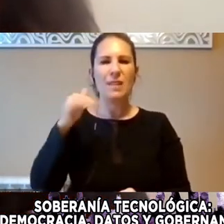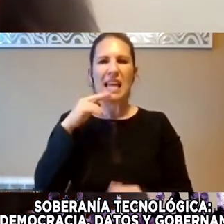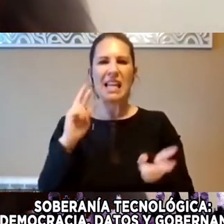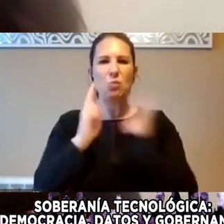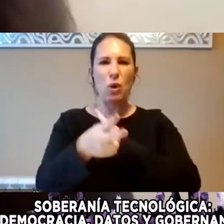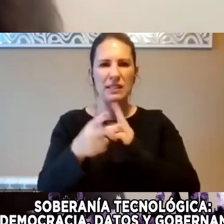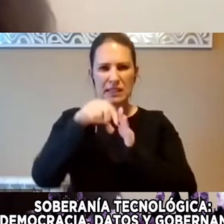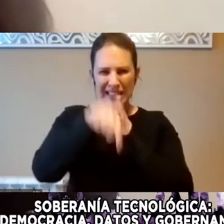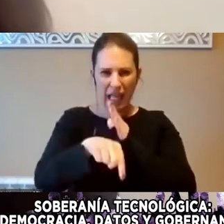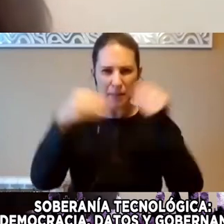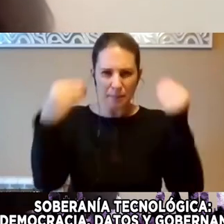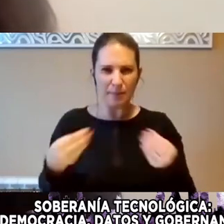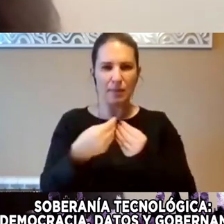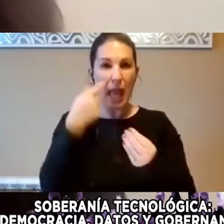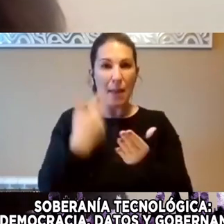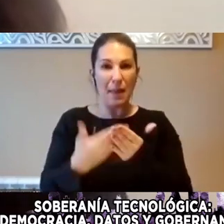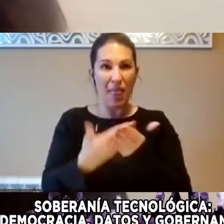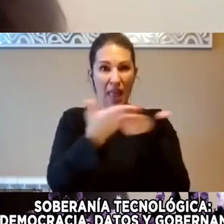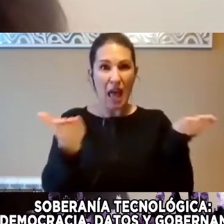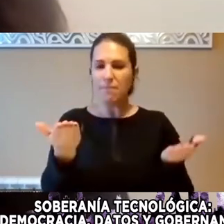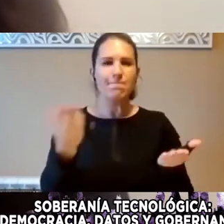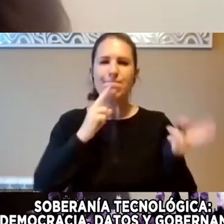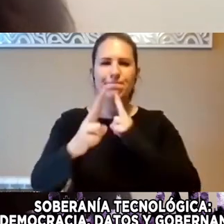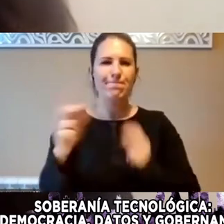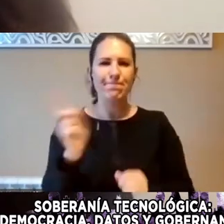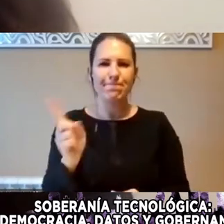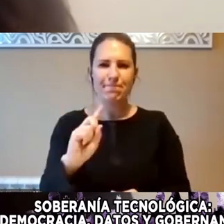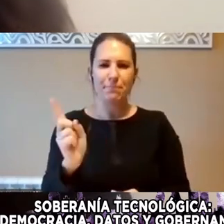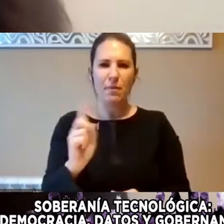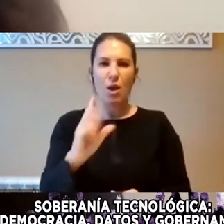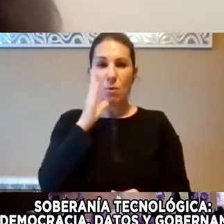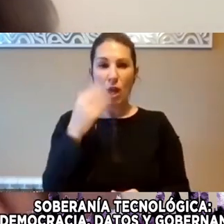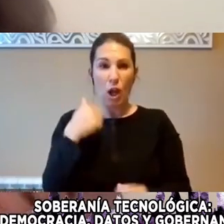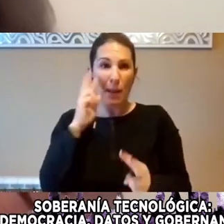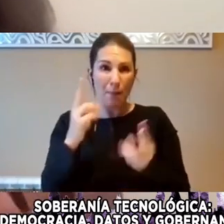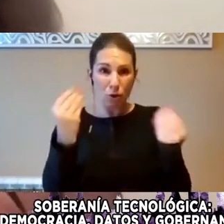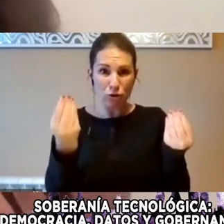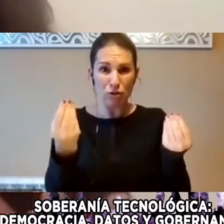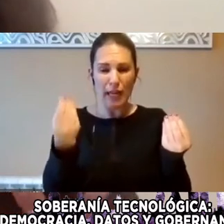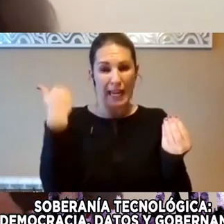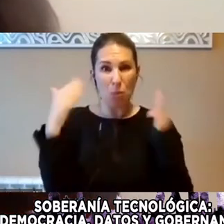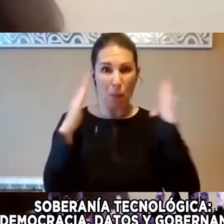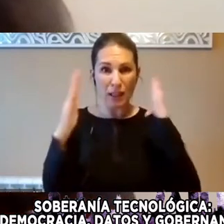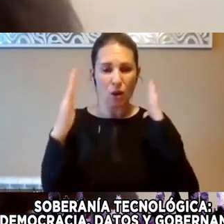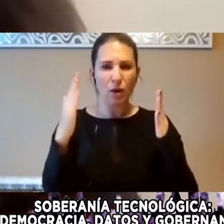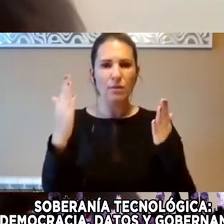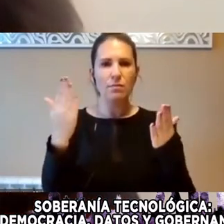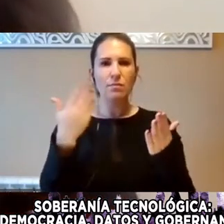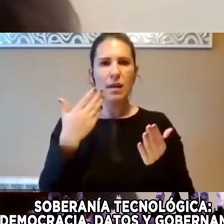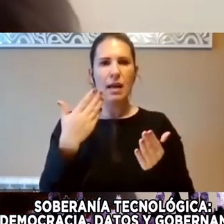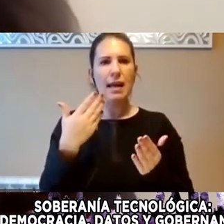A la evidencia Que teníamos Frente a nuestros Ojos Porque la evidencia Que teníamos Frente a nosotros Era una narrativa